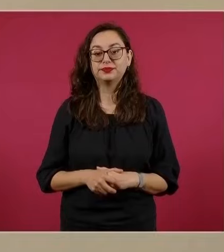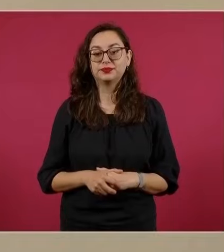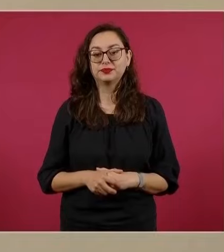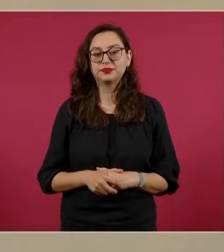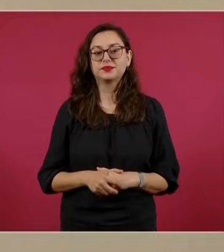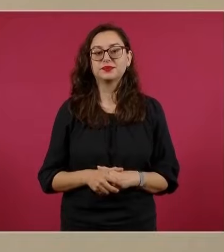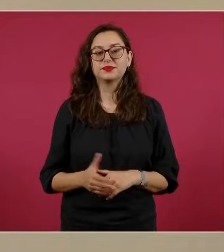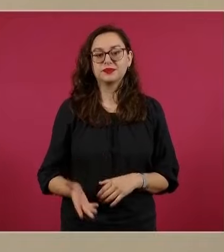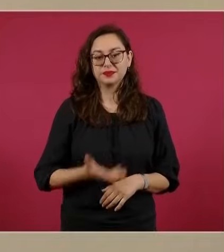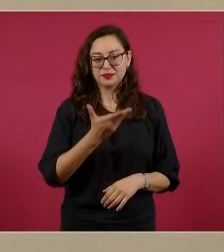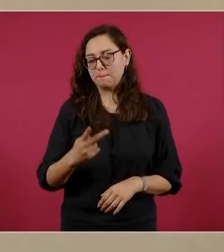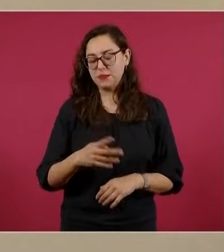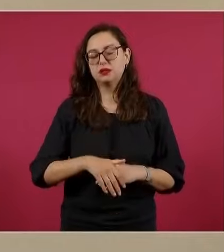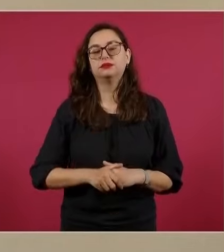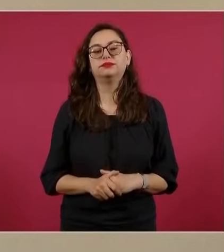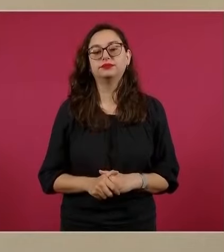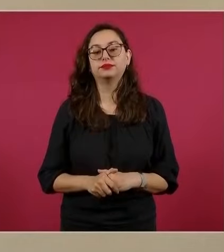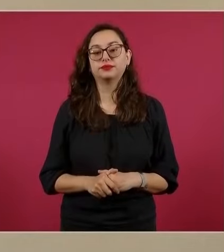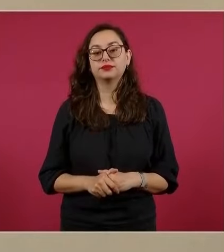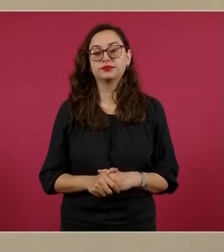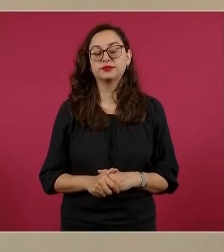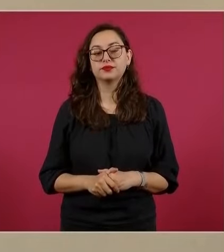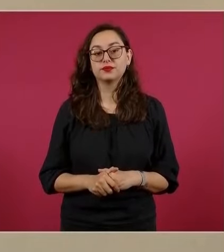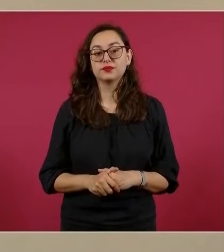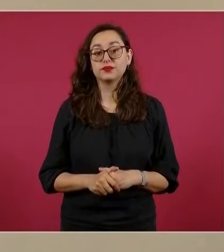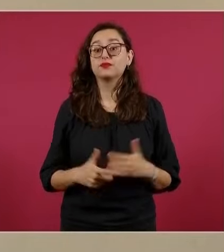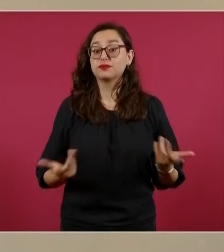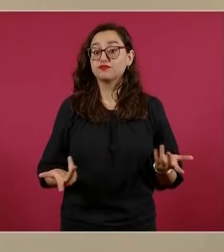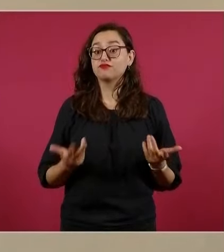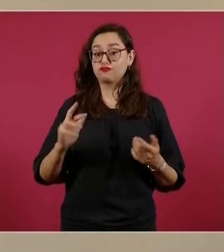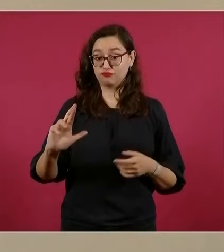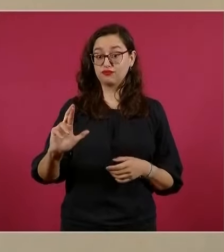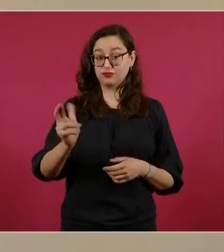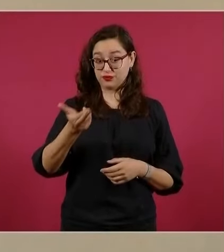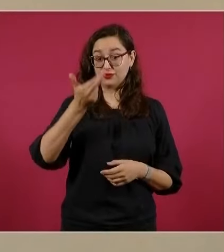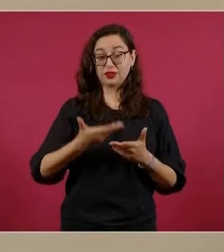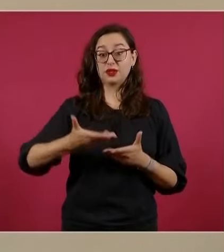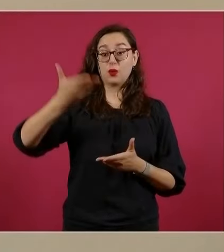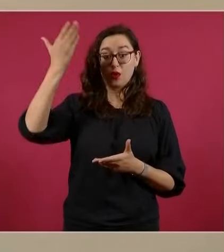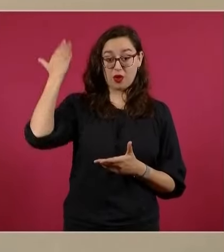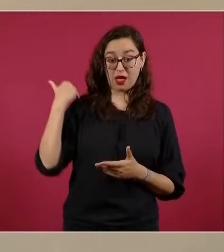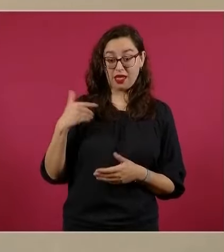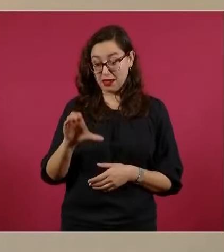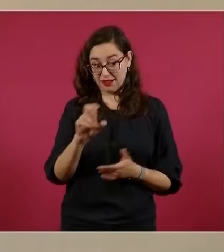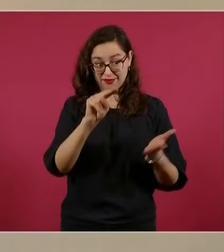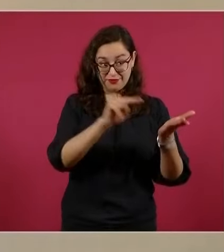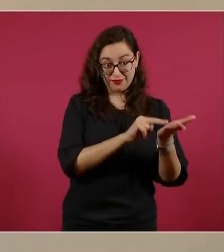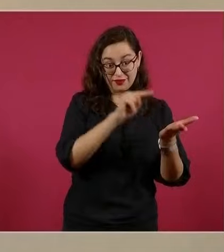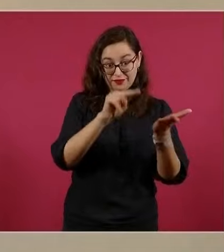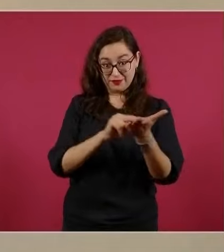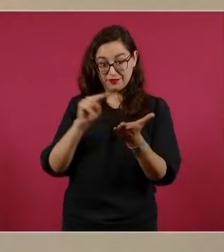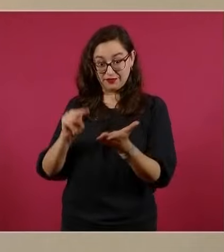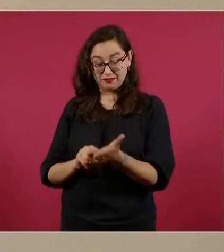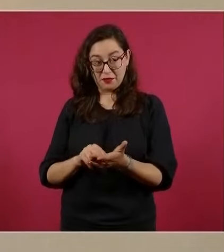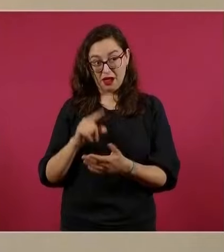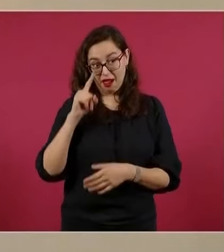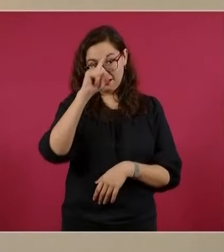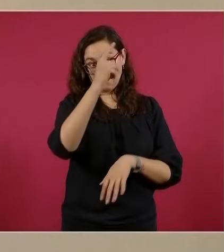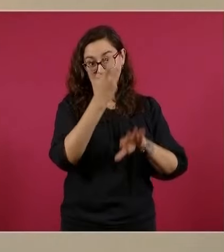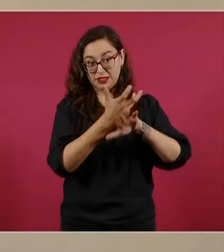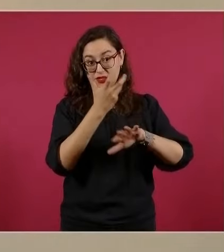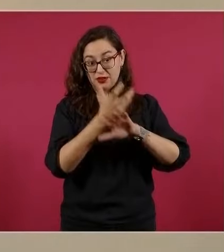estimado presidente Trump, recuerdo el discurso que usted pronunció cuando firmamos el T-Mex en la Casa Blanca